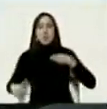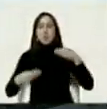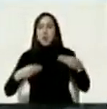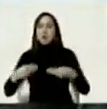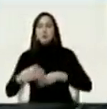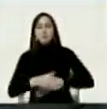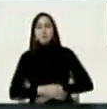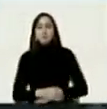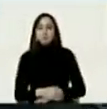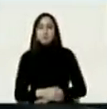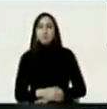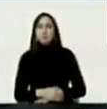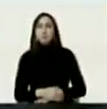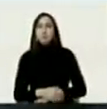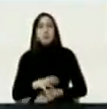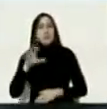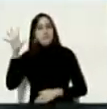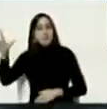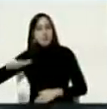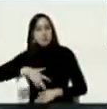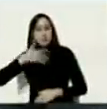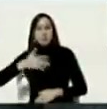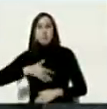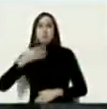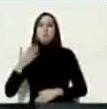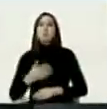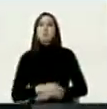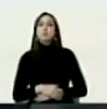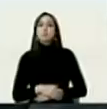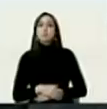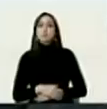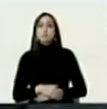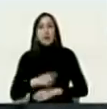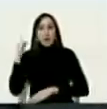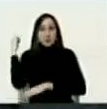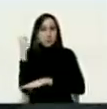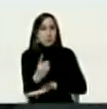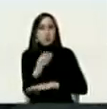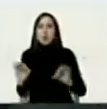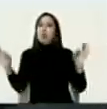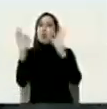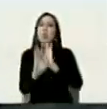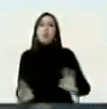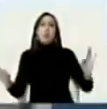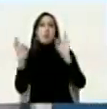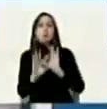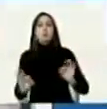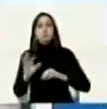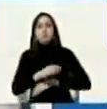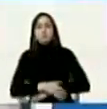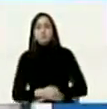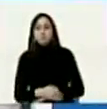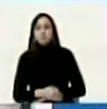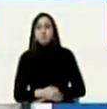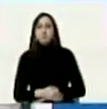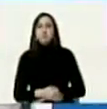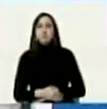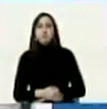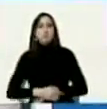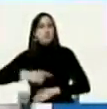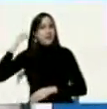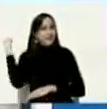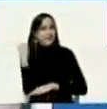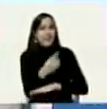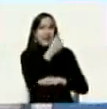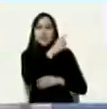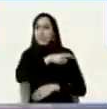sentido de país sin dogmatismo de ningún tipo sin dogmas de ningún